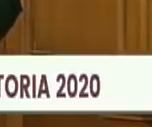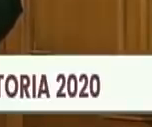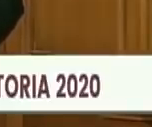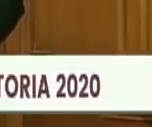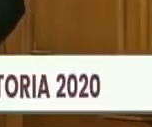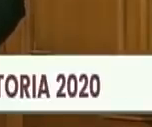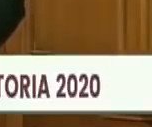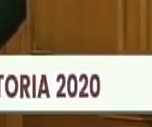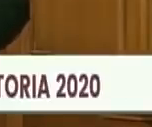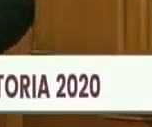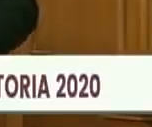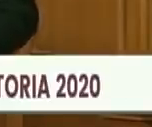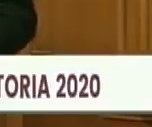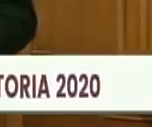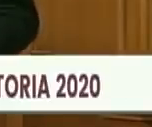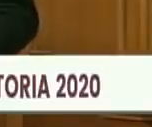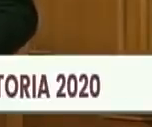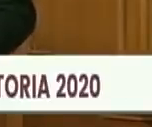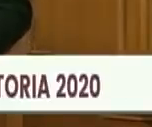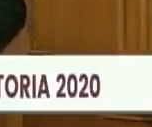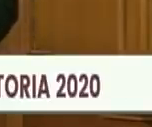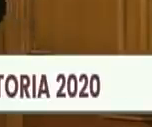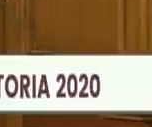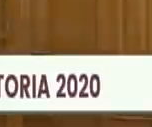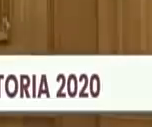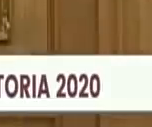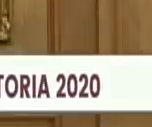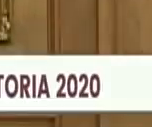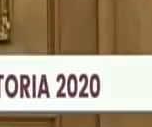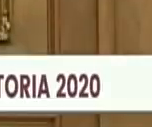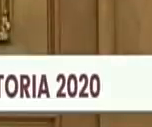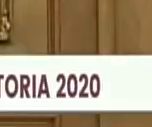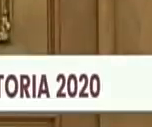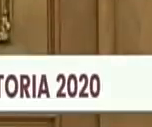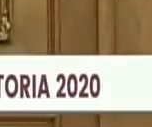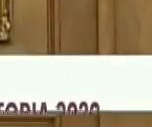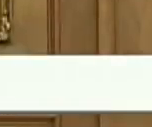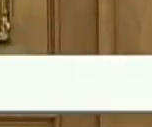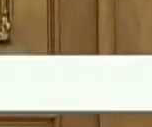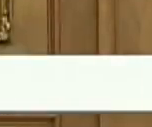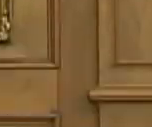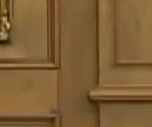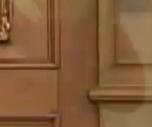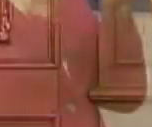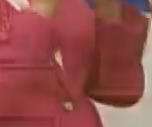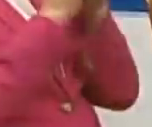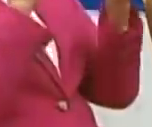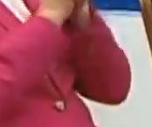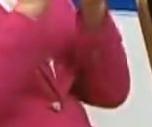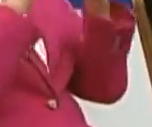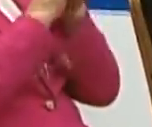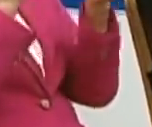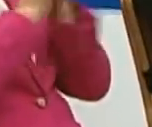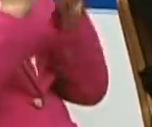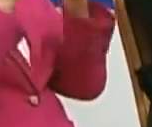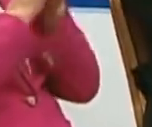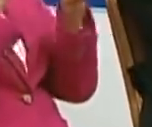de los pueblos, porque allí también estaban los polacos,